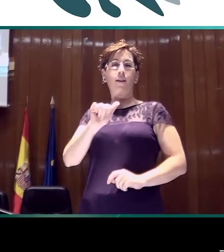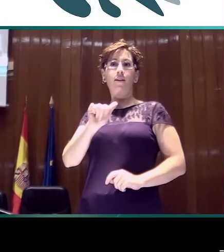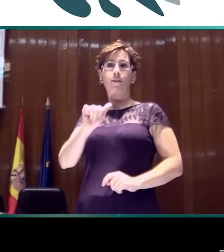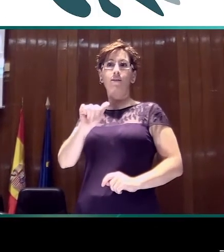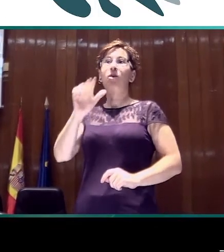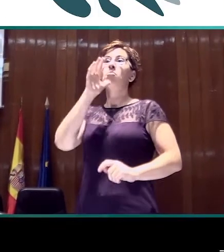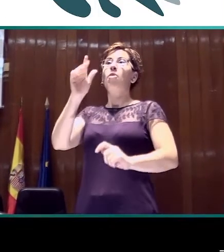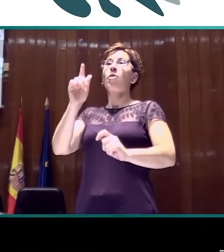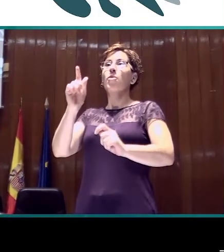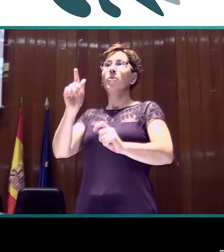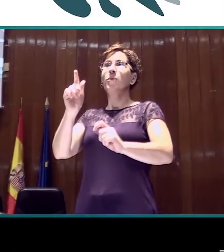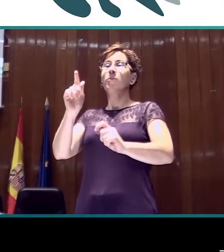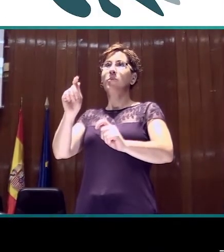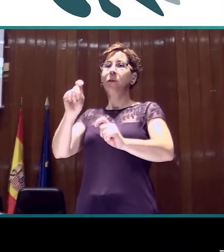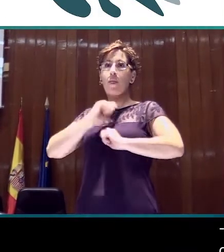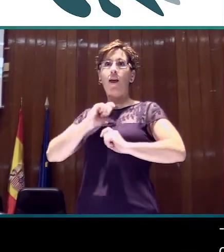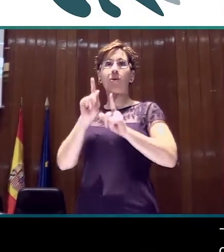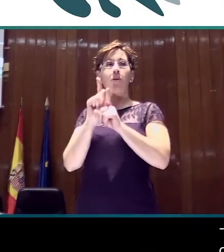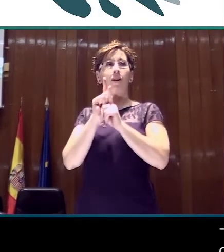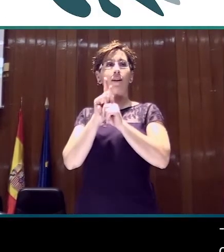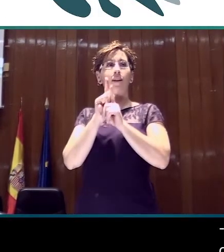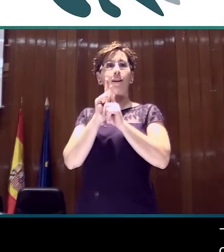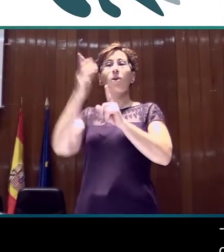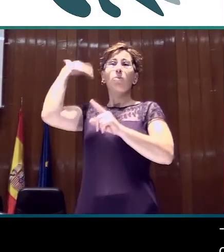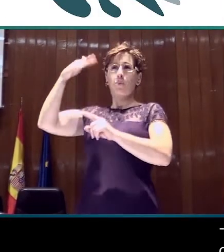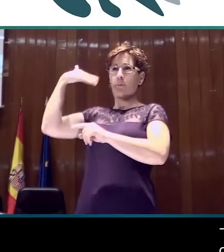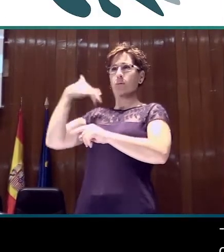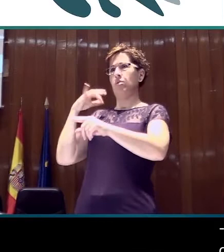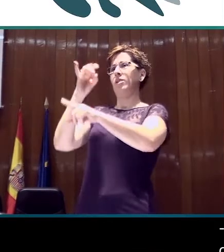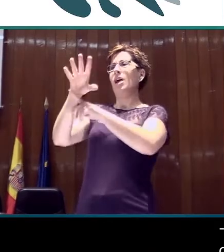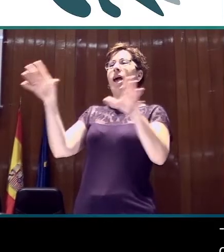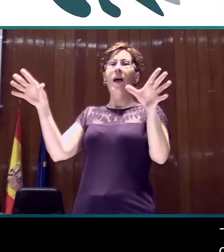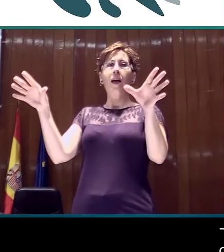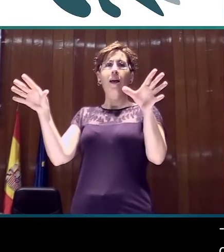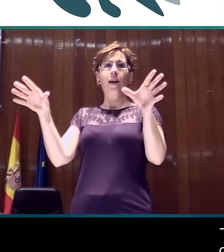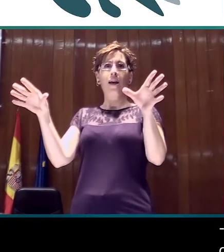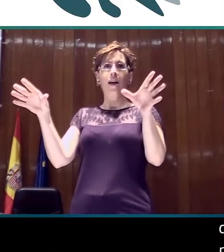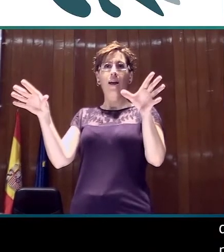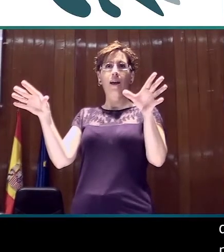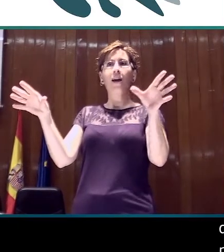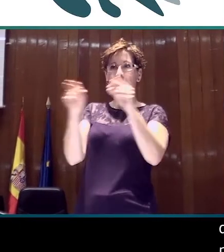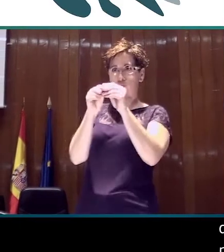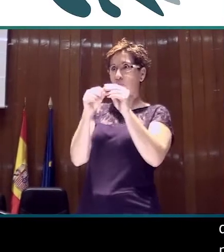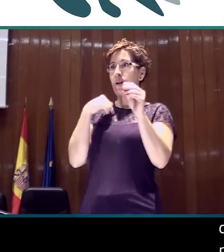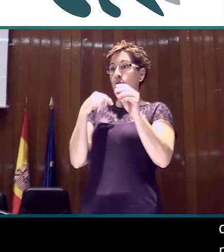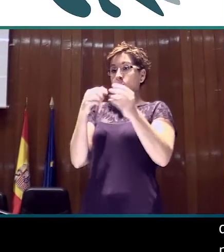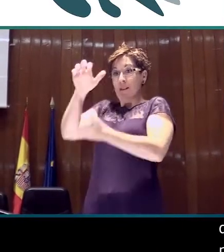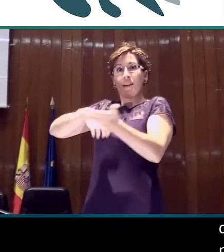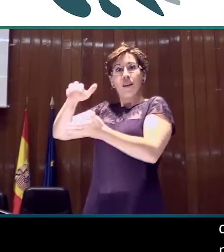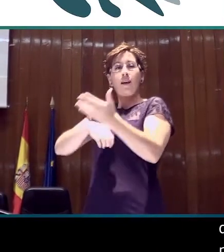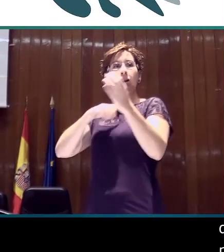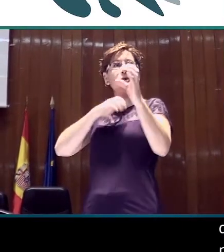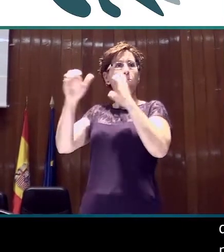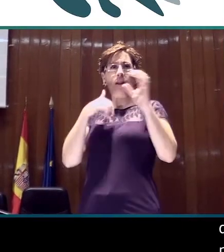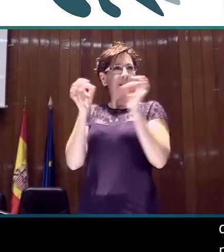por incentivarme. Yo les presenté un resumen antes de haber preparado la comunicación y